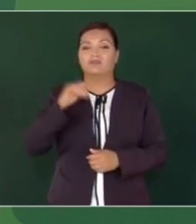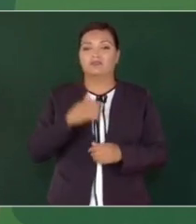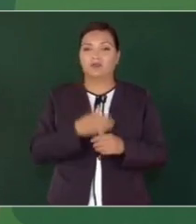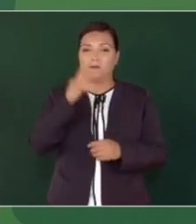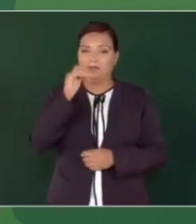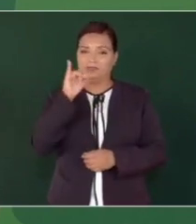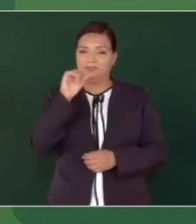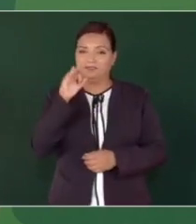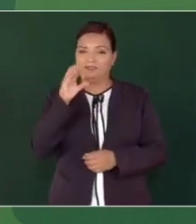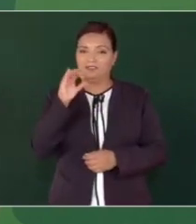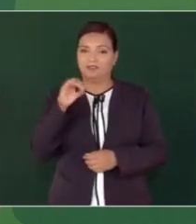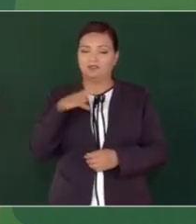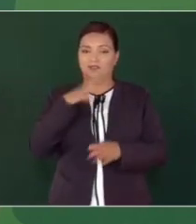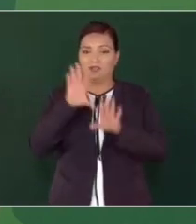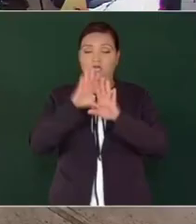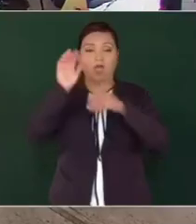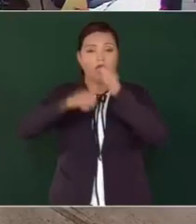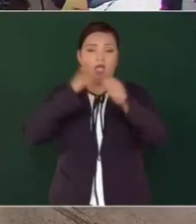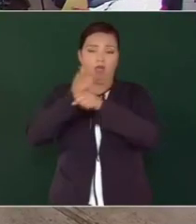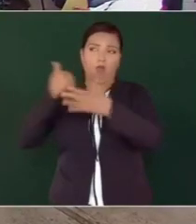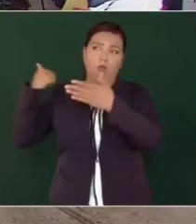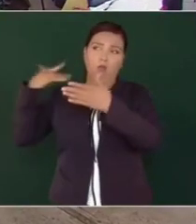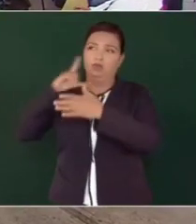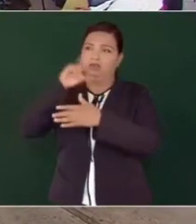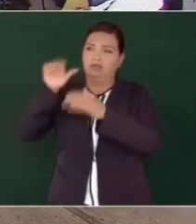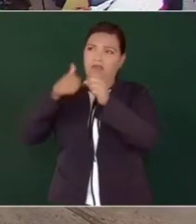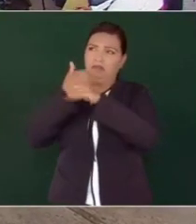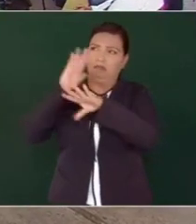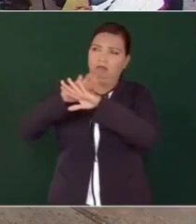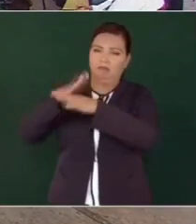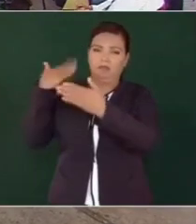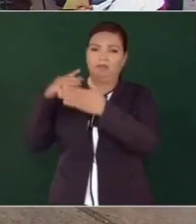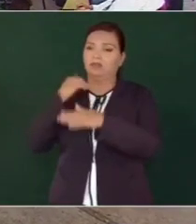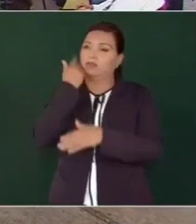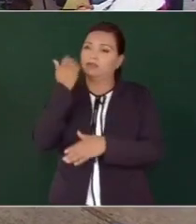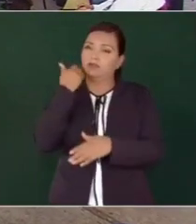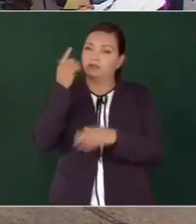Desde hace siglos es ambicionada esa franja.